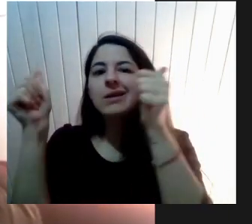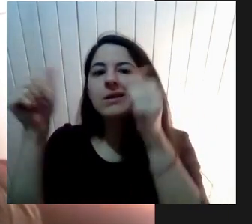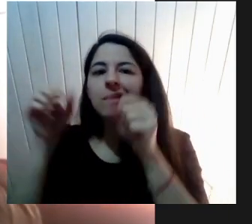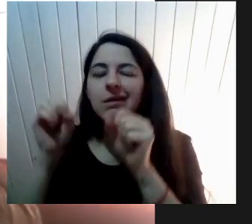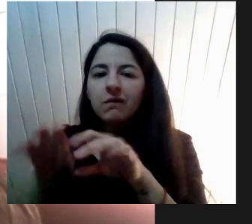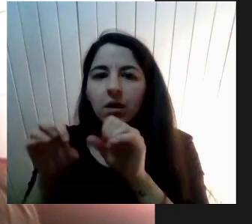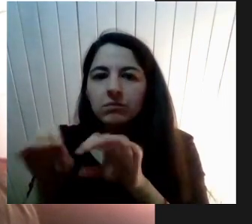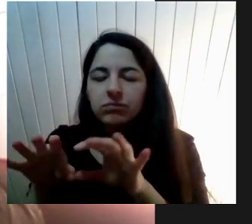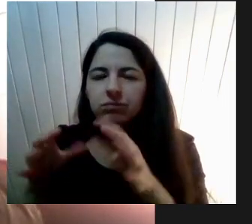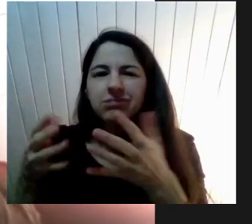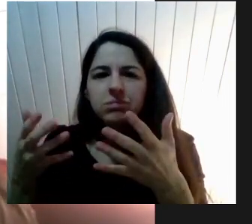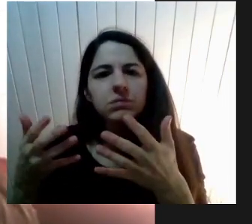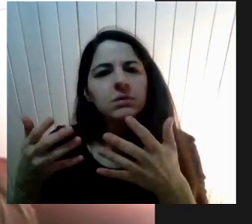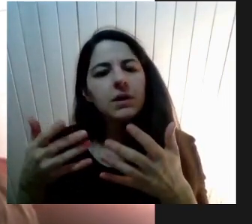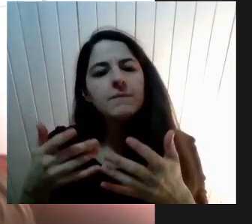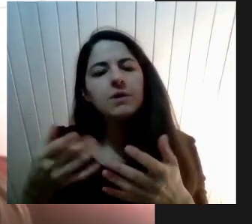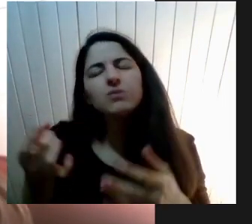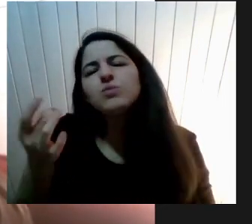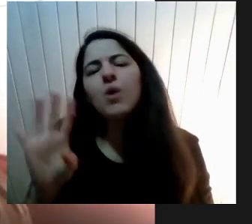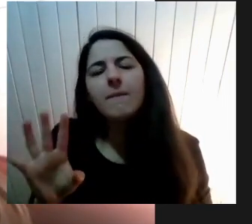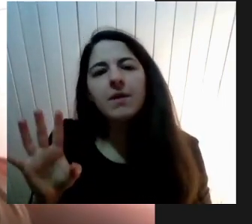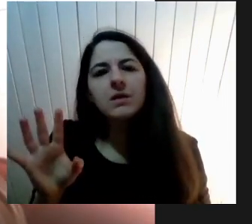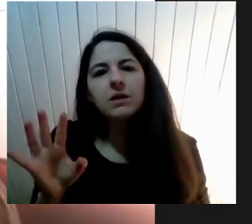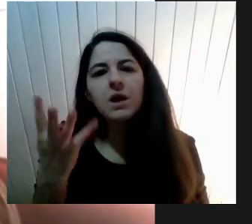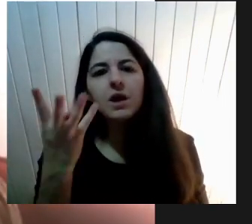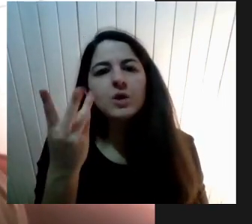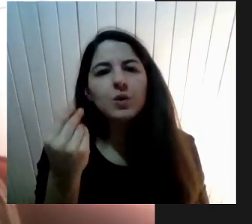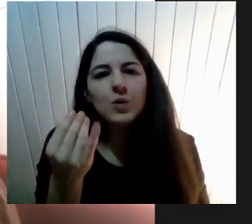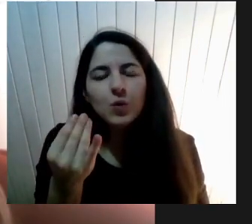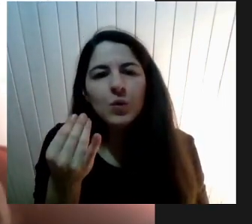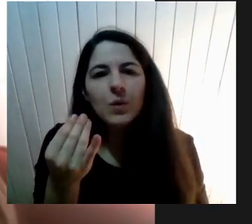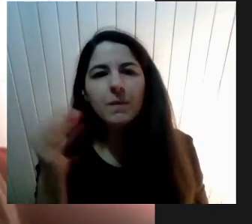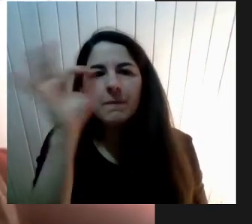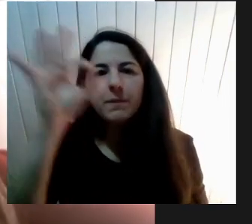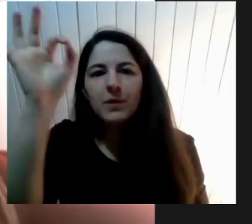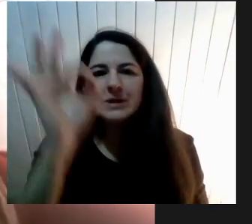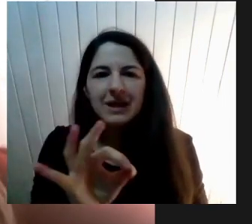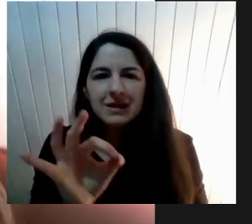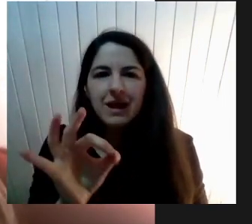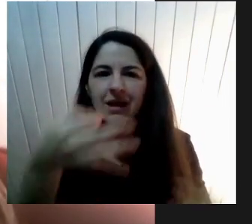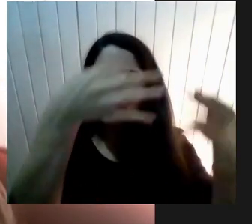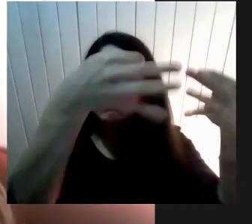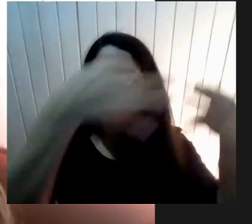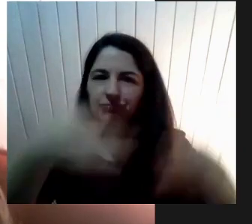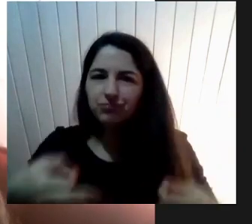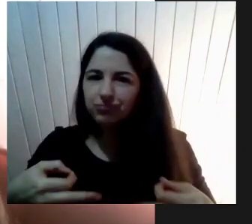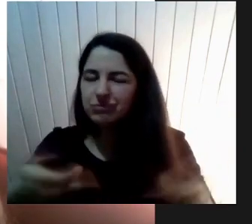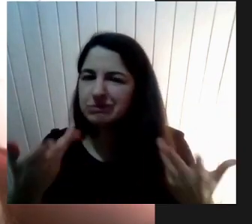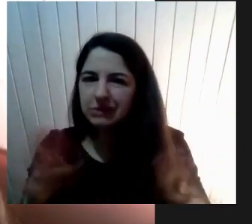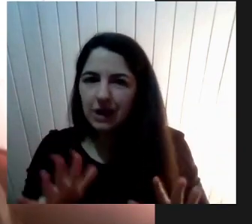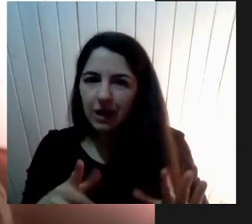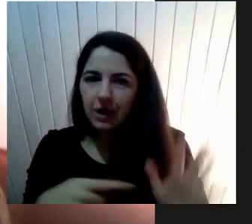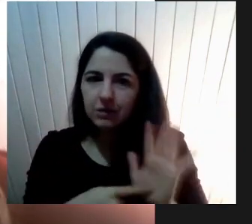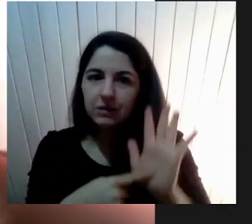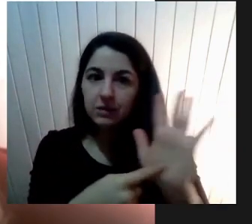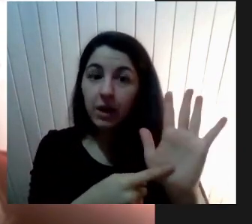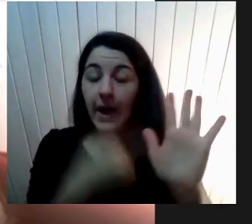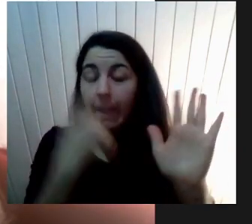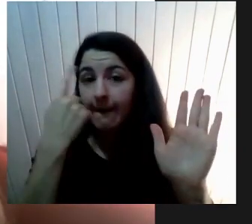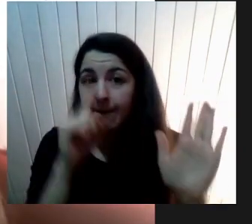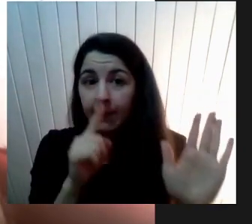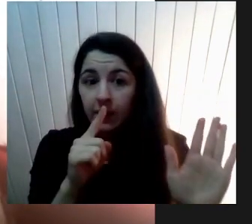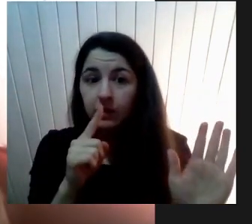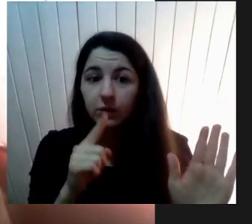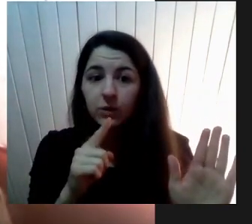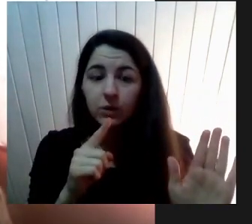Una Igualdad De género Que tiene que ver Con porcentajes Y estadísticas Pero Me ha llamado La atención Que pese Que